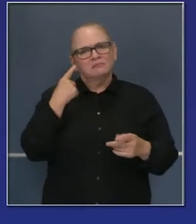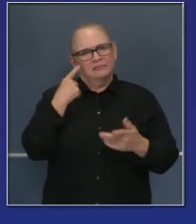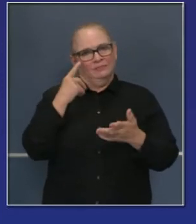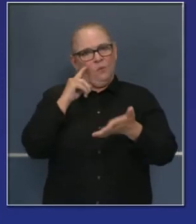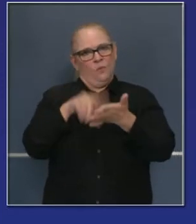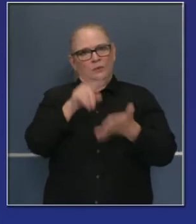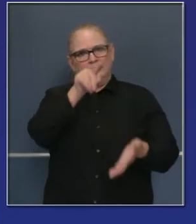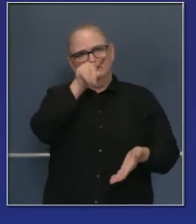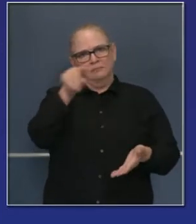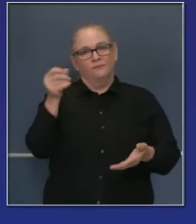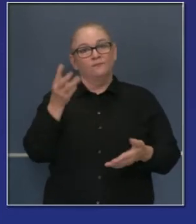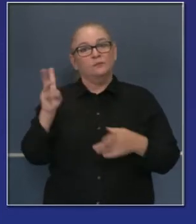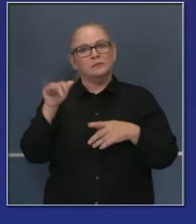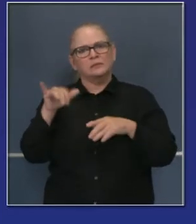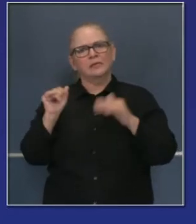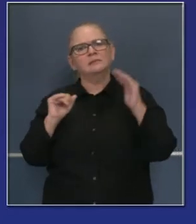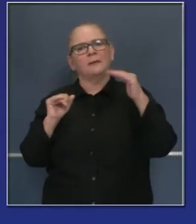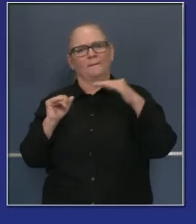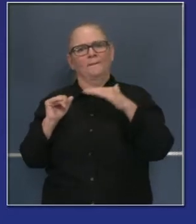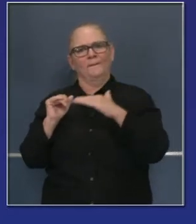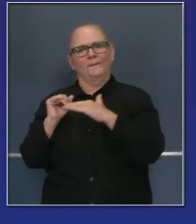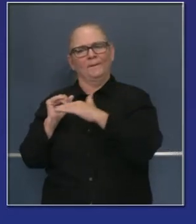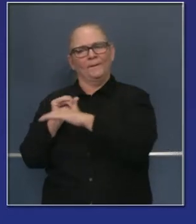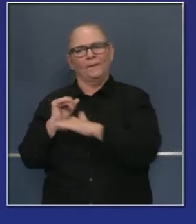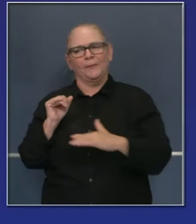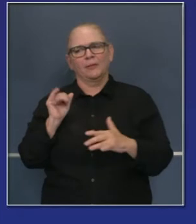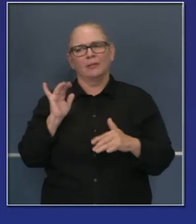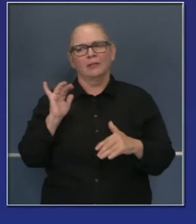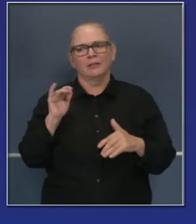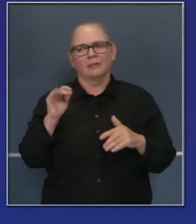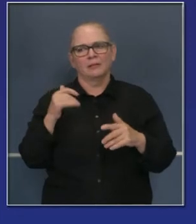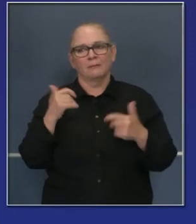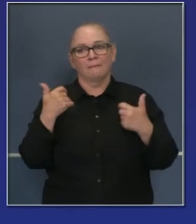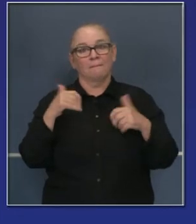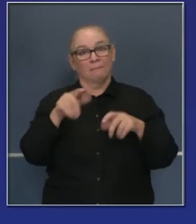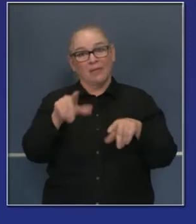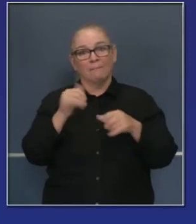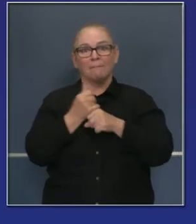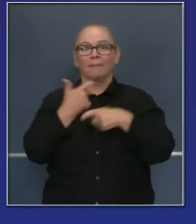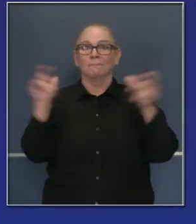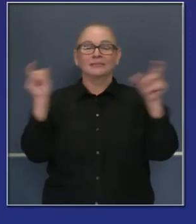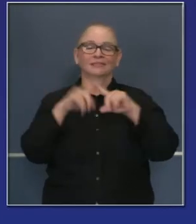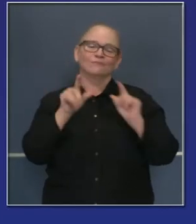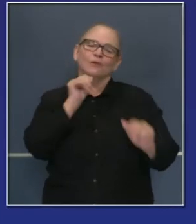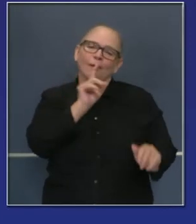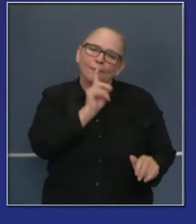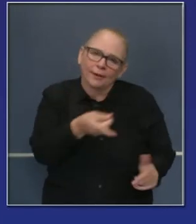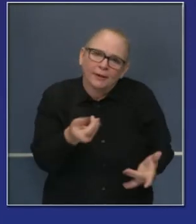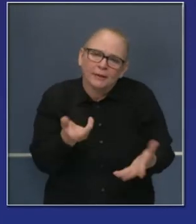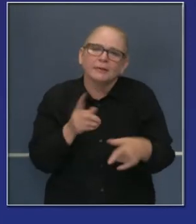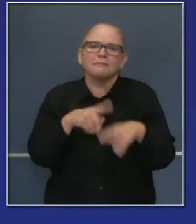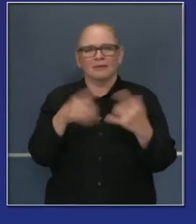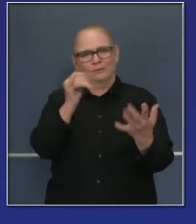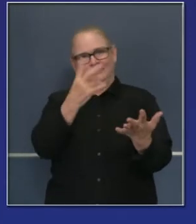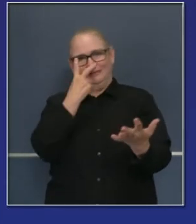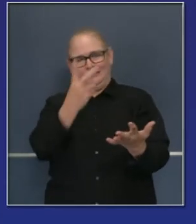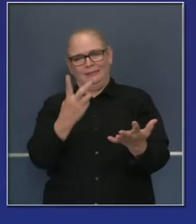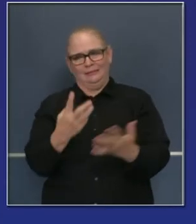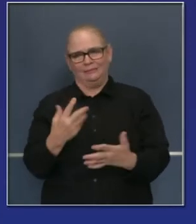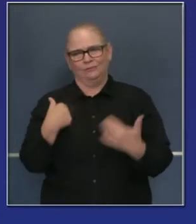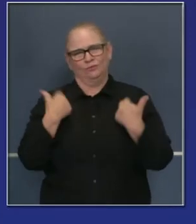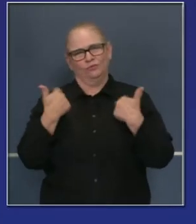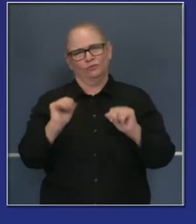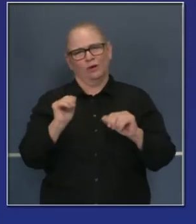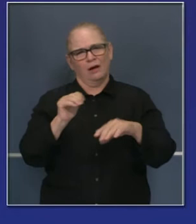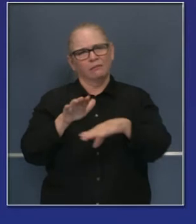posición muy beneficiosa. Y en los últimos días, tal vez no es corriente todavía y generará titulares, pero sí se